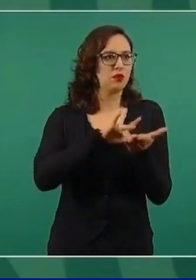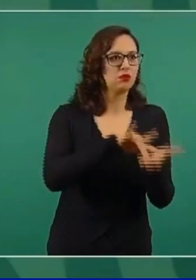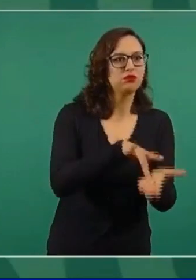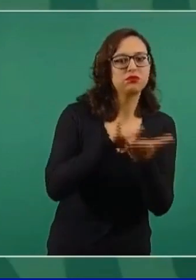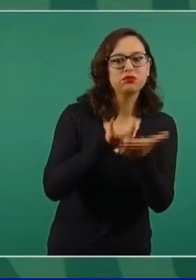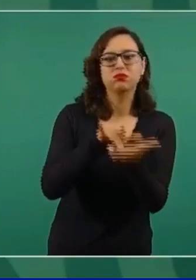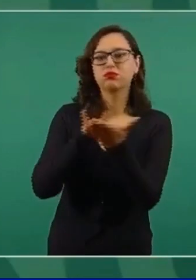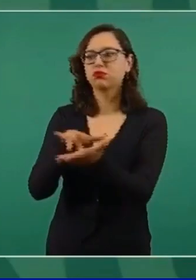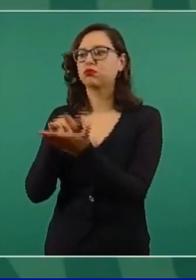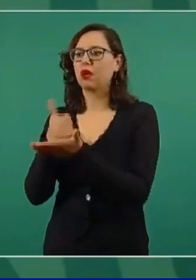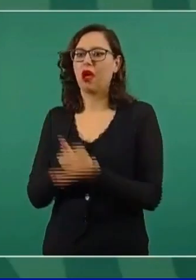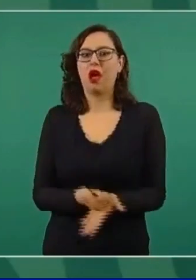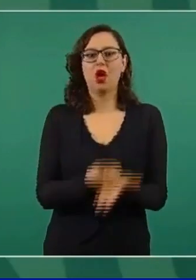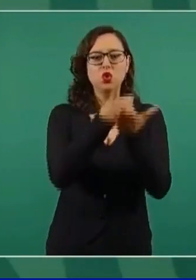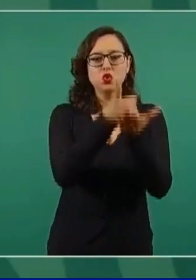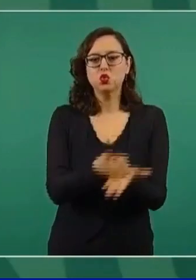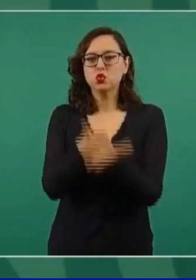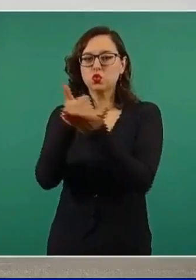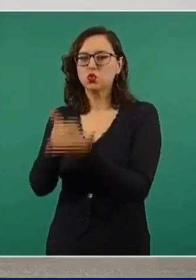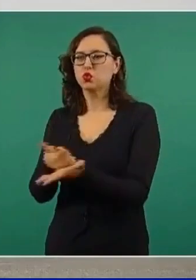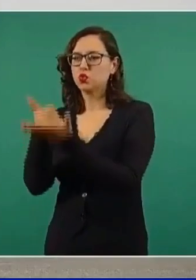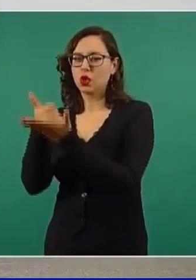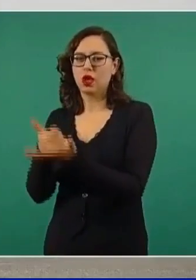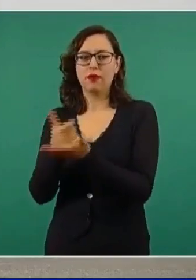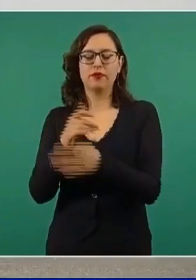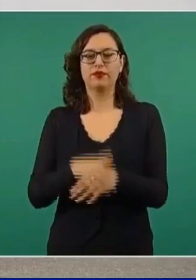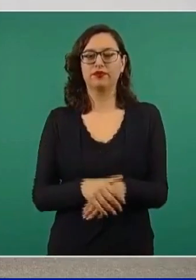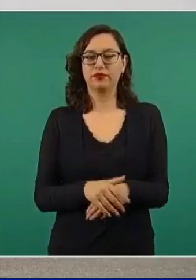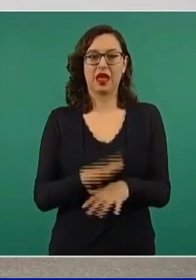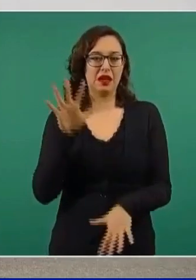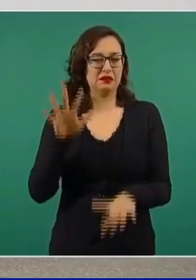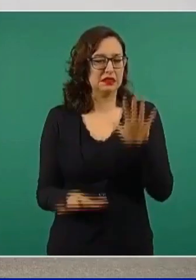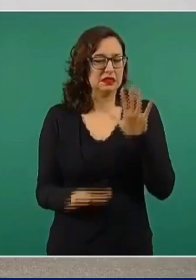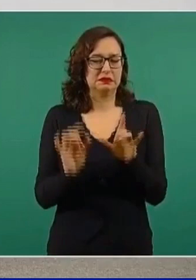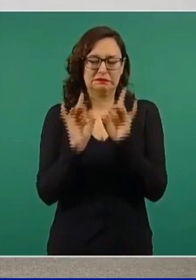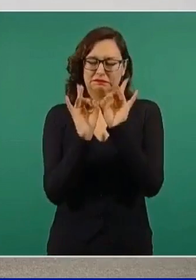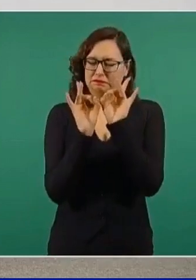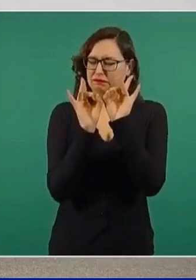siempre, siempre, hasta en los momentos más, más, más, más difíciles.